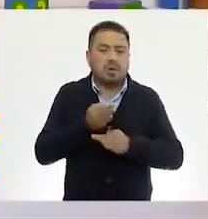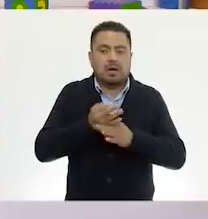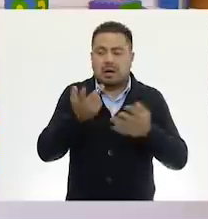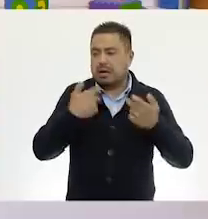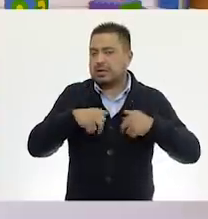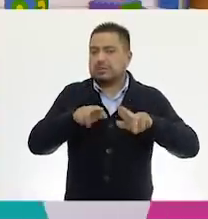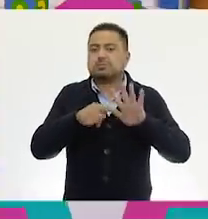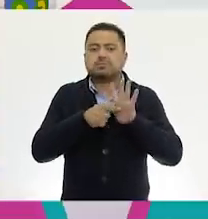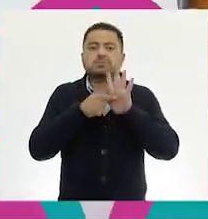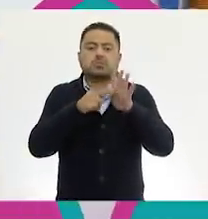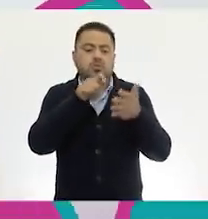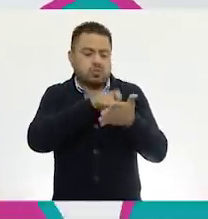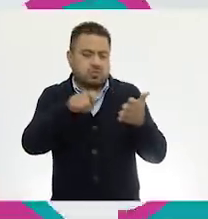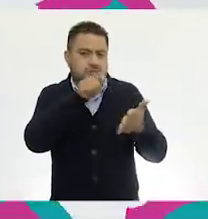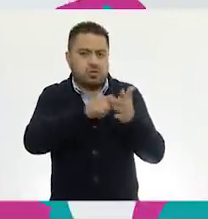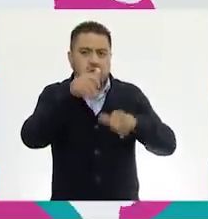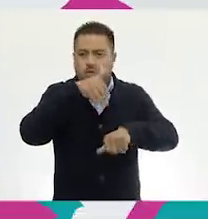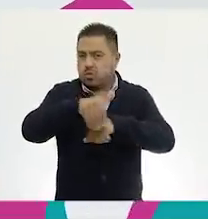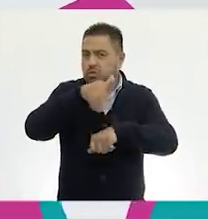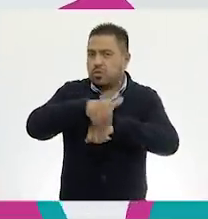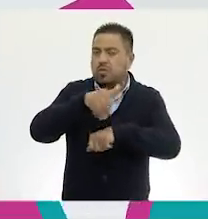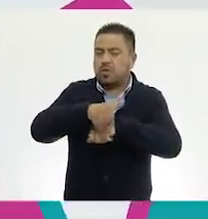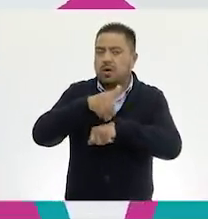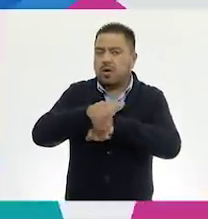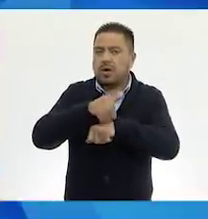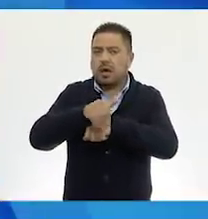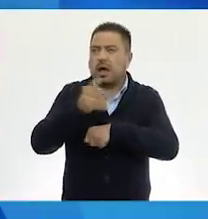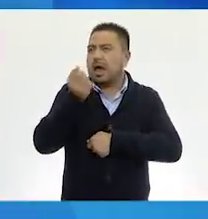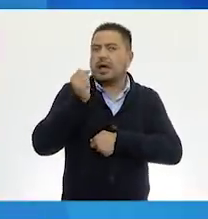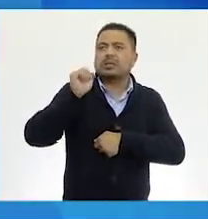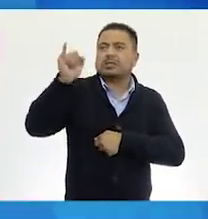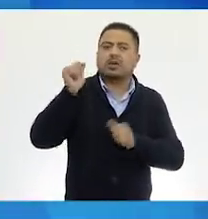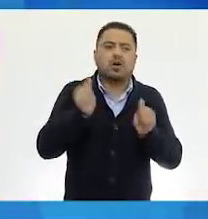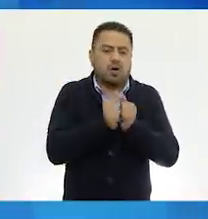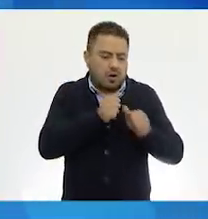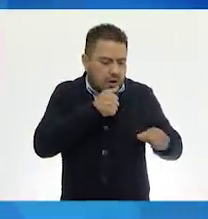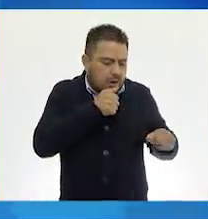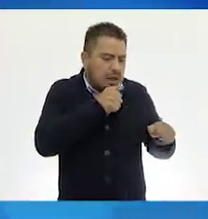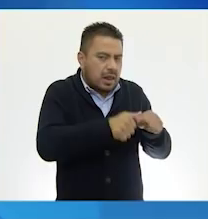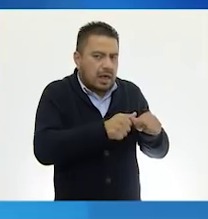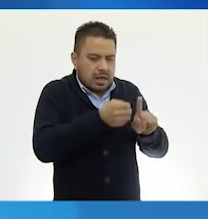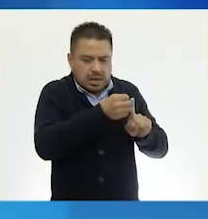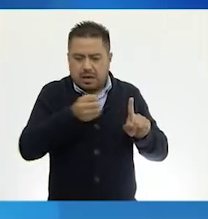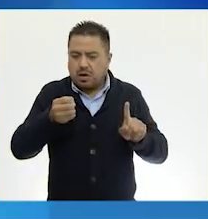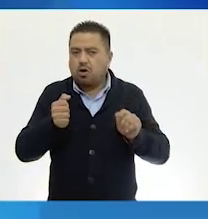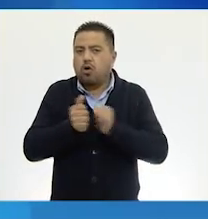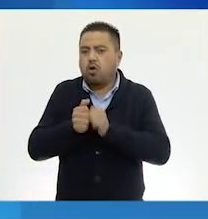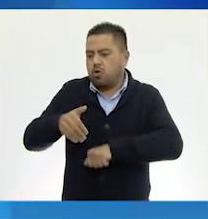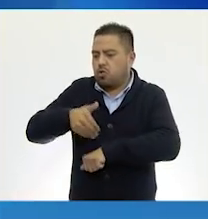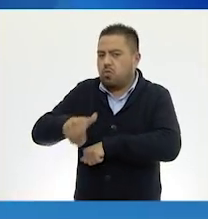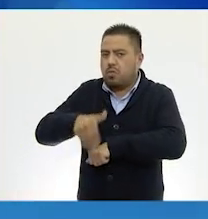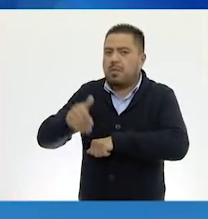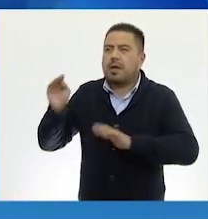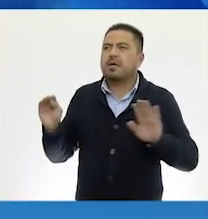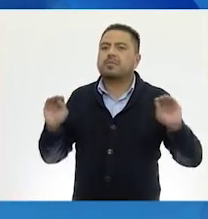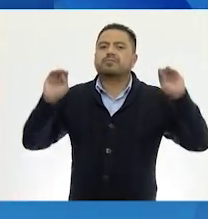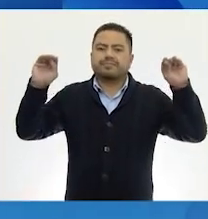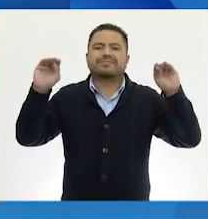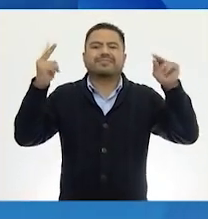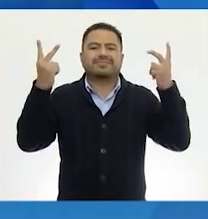representas un número escrito de forma con letras a ponerlo con los signos de números.